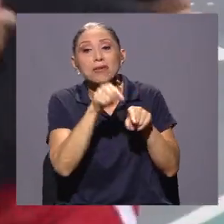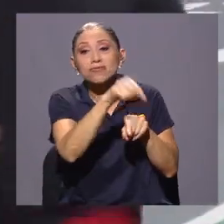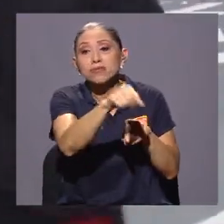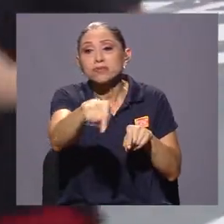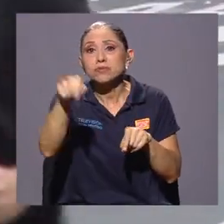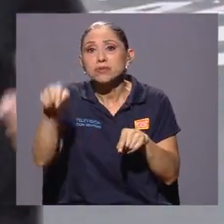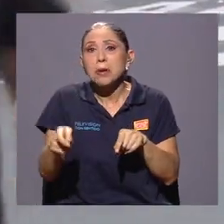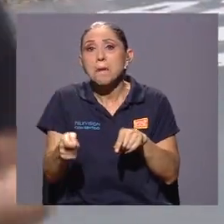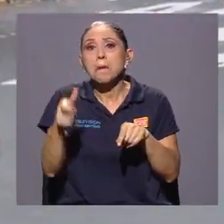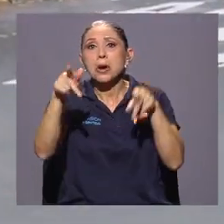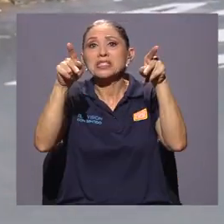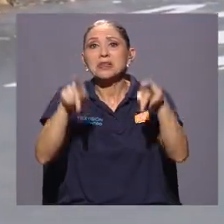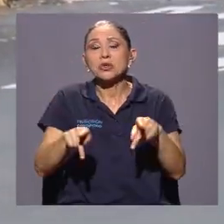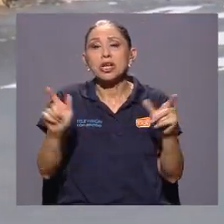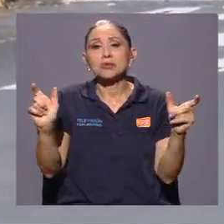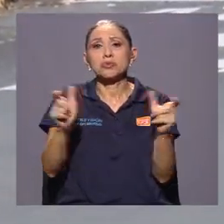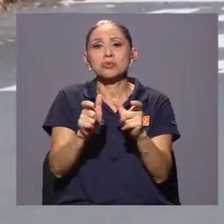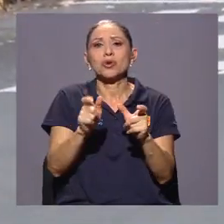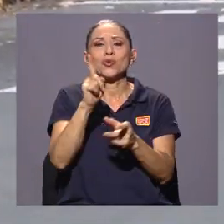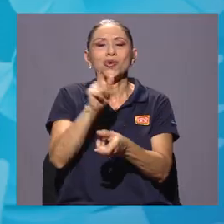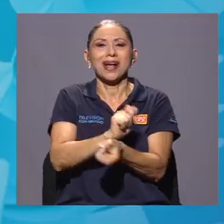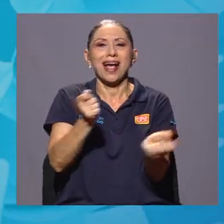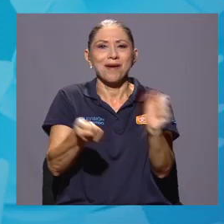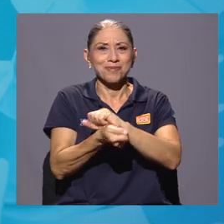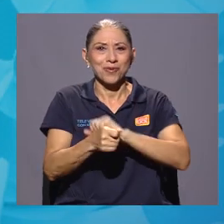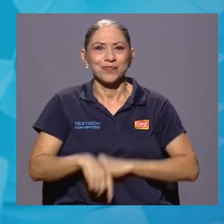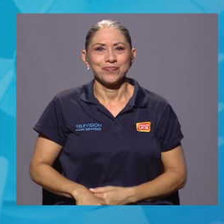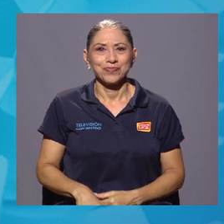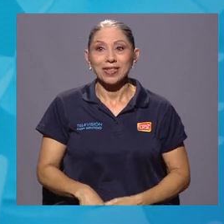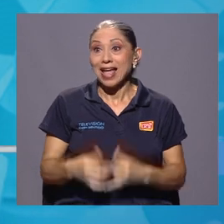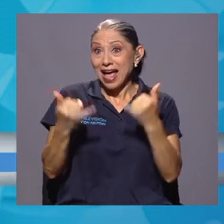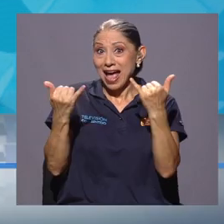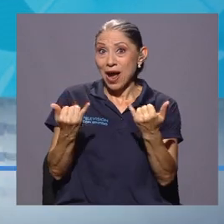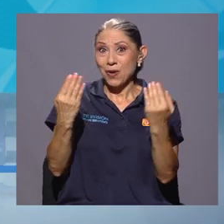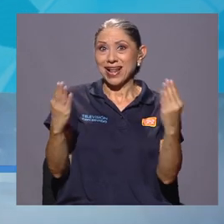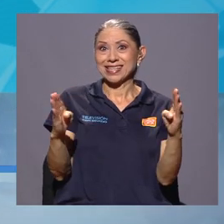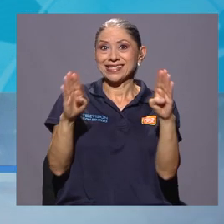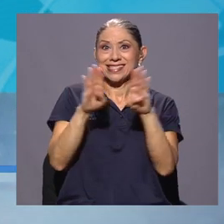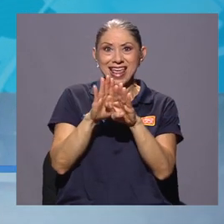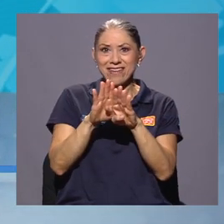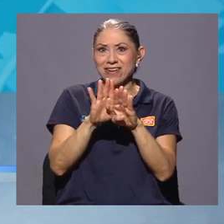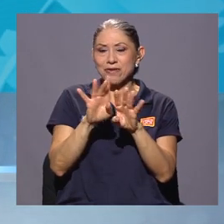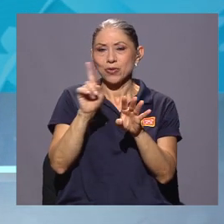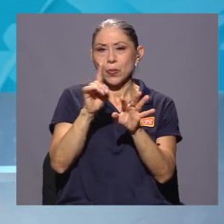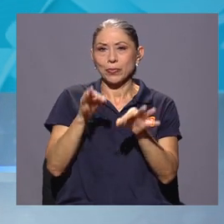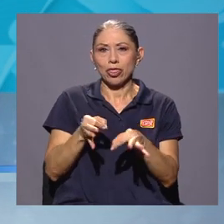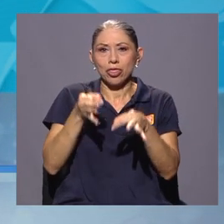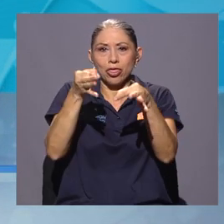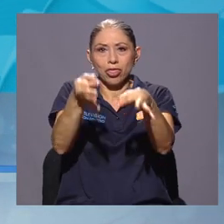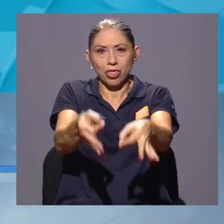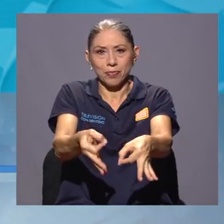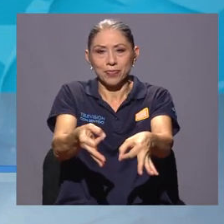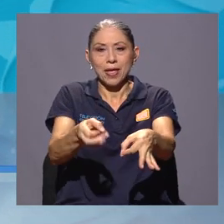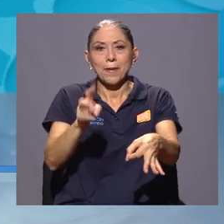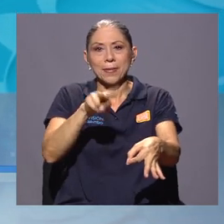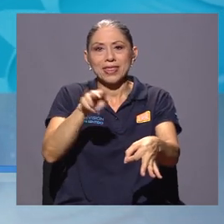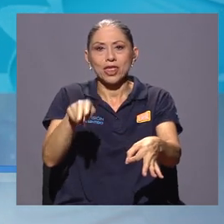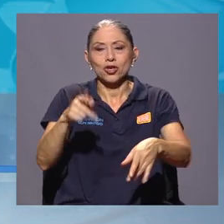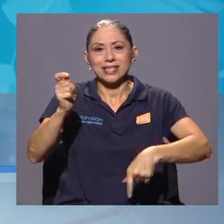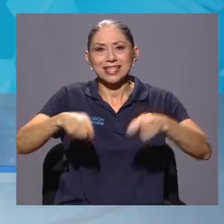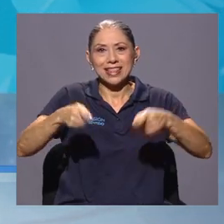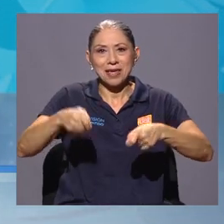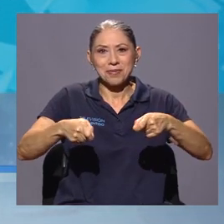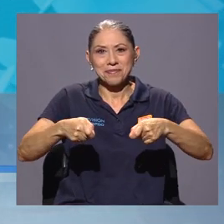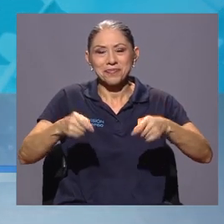recintos, se realizó un cambio. Se decidió trasladar ese cierre para el segundo semestre, para el 22 de septiembre, que es el Día